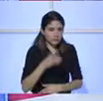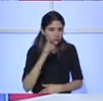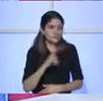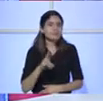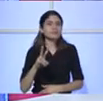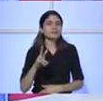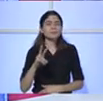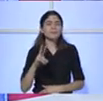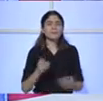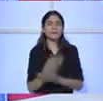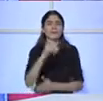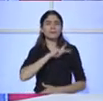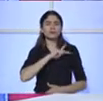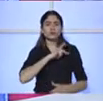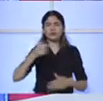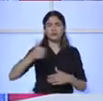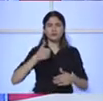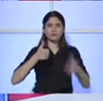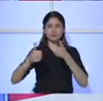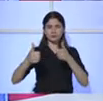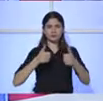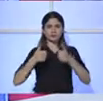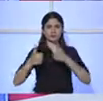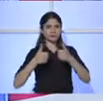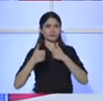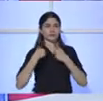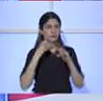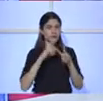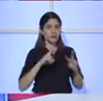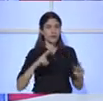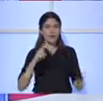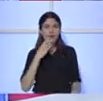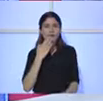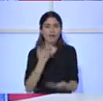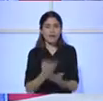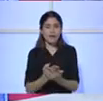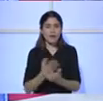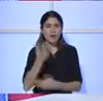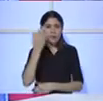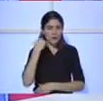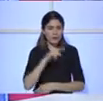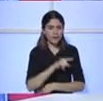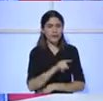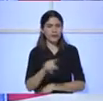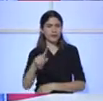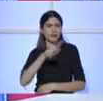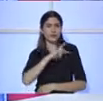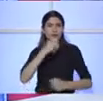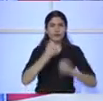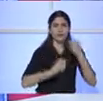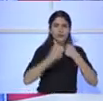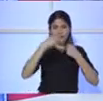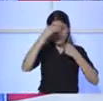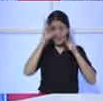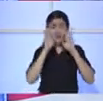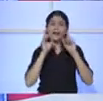cuenta con una seguridad jurídica que nosotros le brindamos, que es lo que más necesitan para que ellos puedan, en algunos casos el Estado se